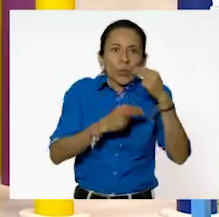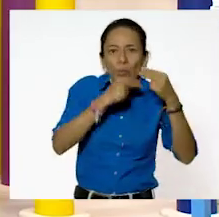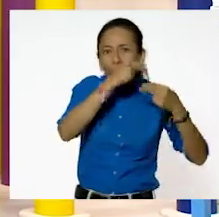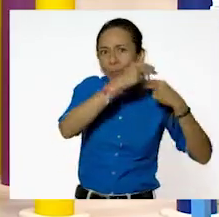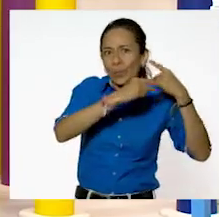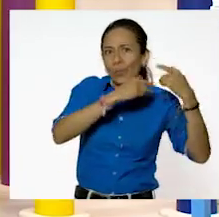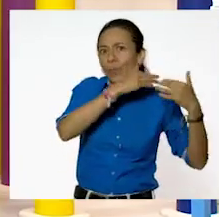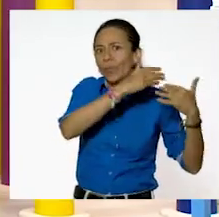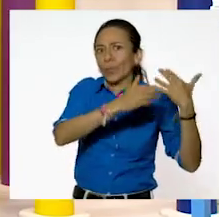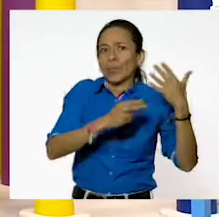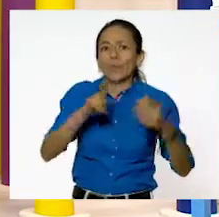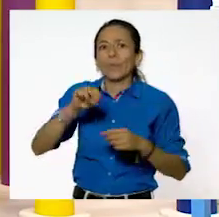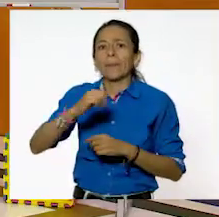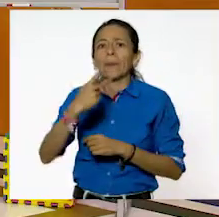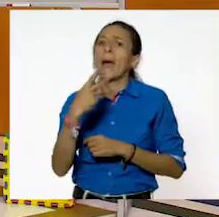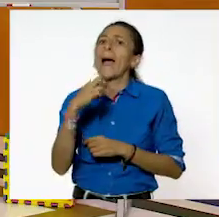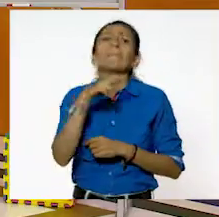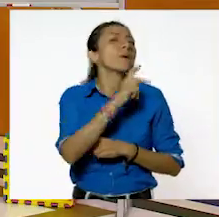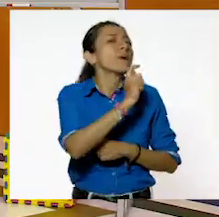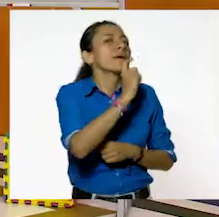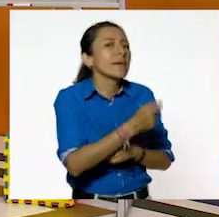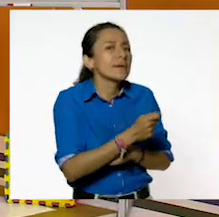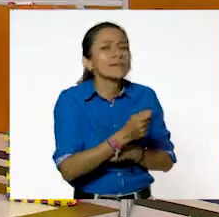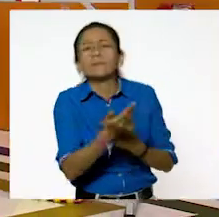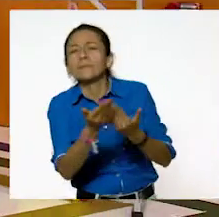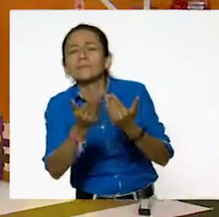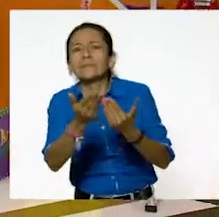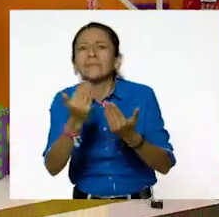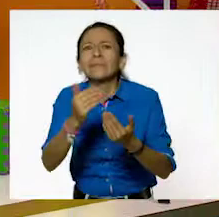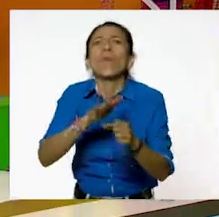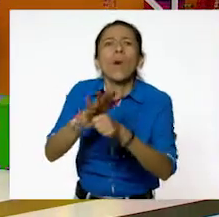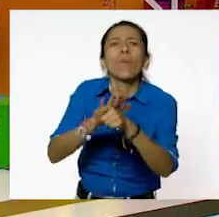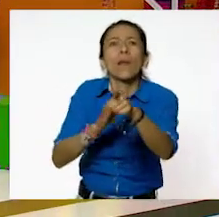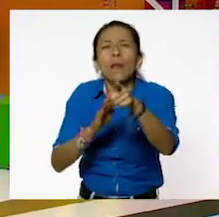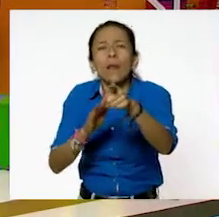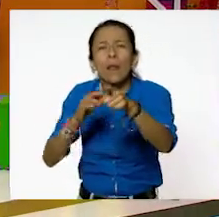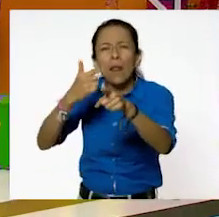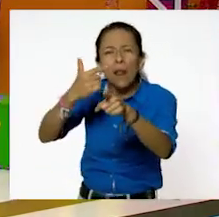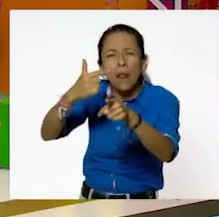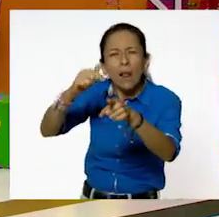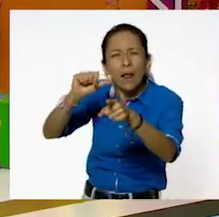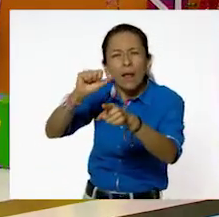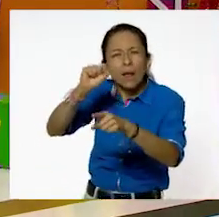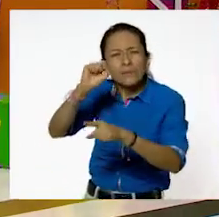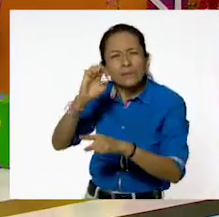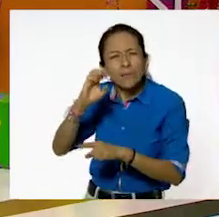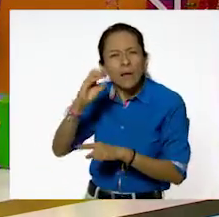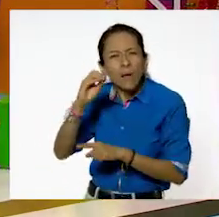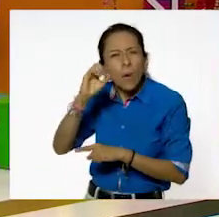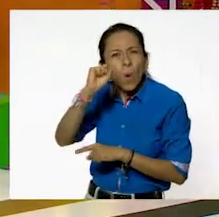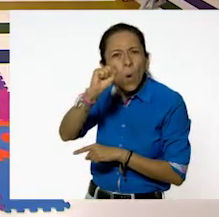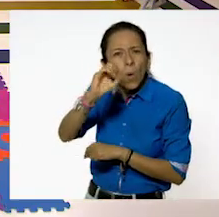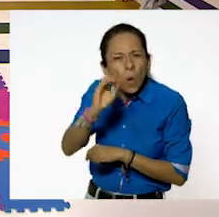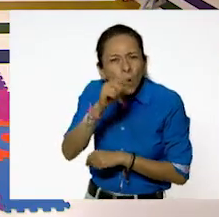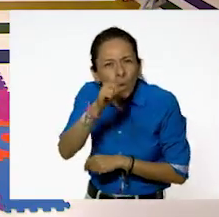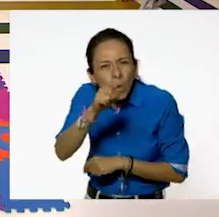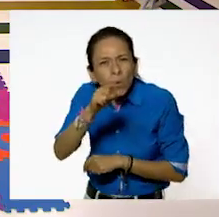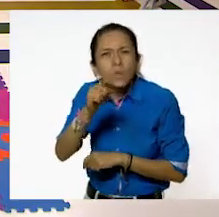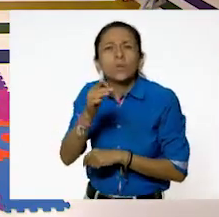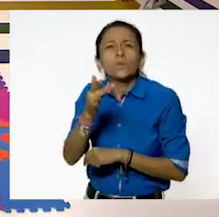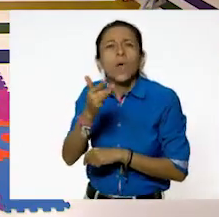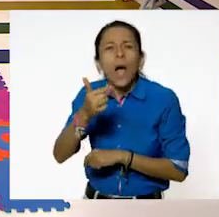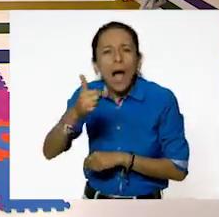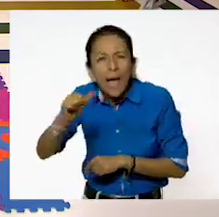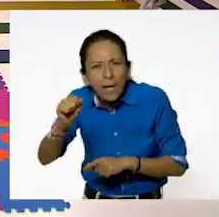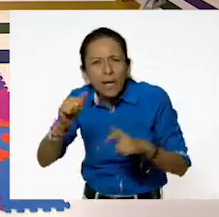Entonces, ¿ustedes qué dicen? ¿A cuál? Gaseoso. ¿Cuál? Más fuerte. Gaseoso. Exactamente. Al gaseoso.